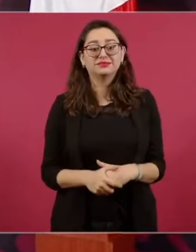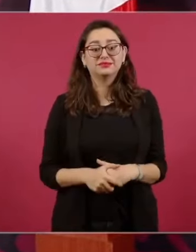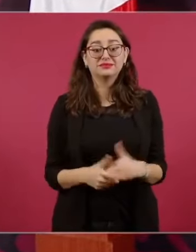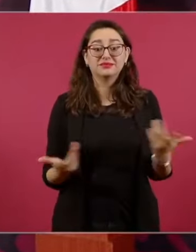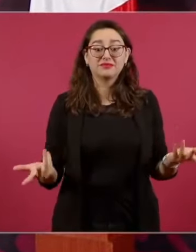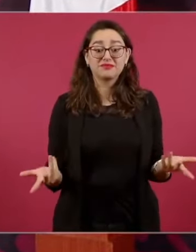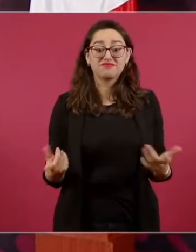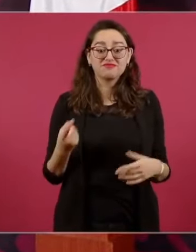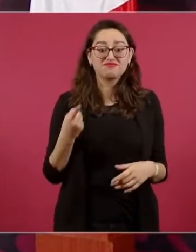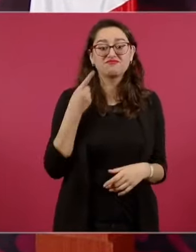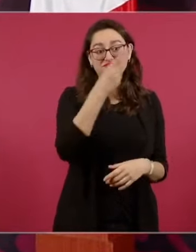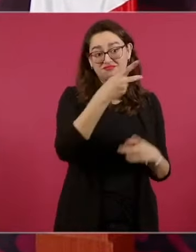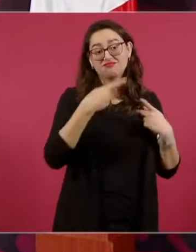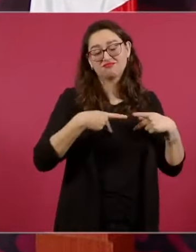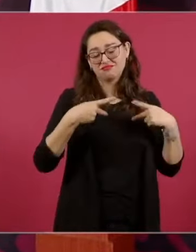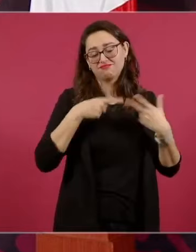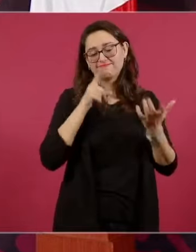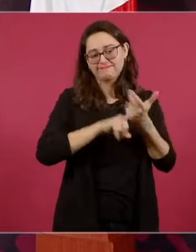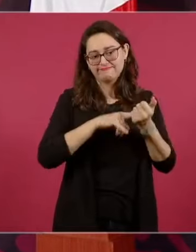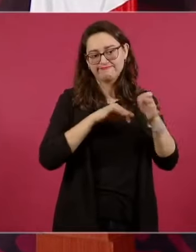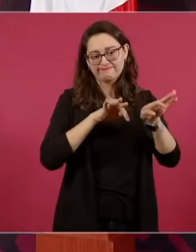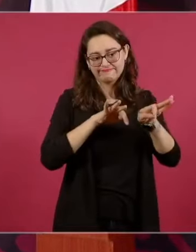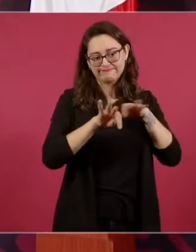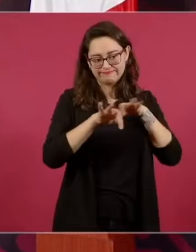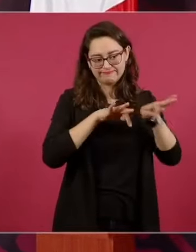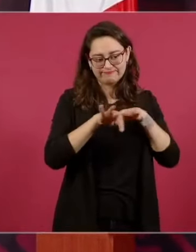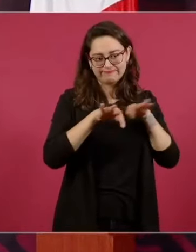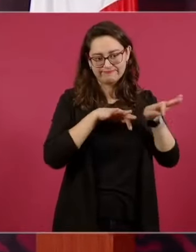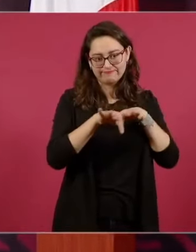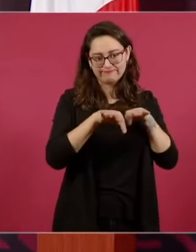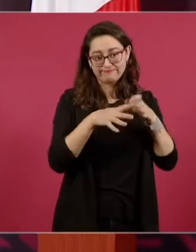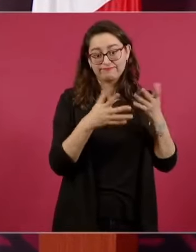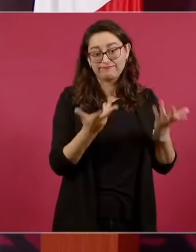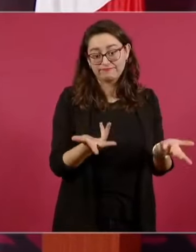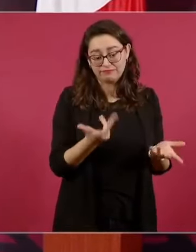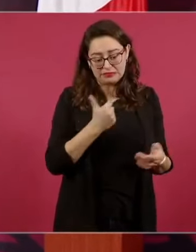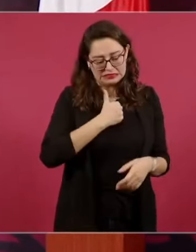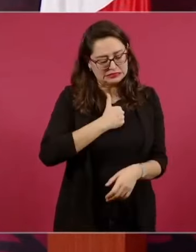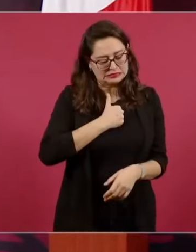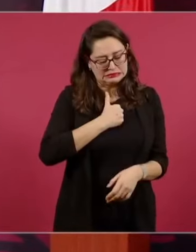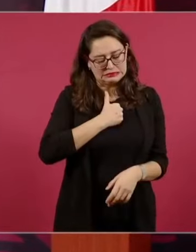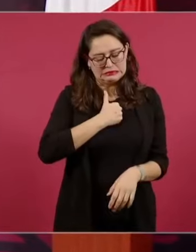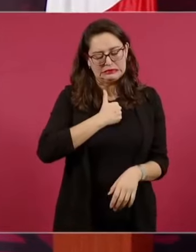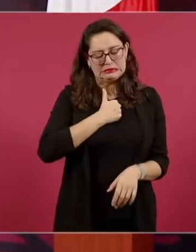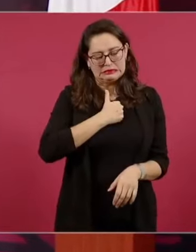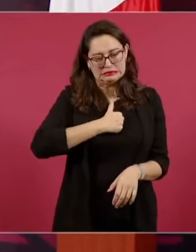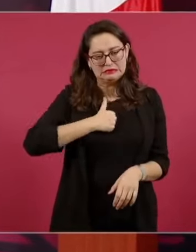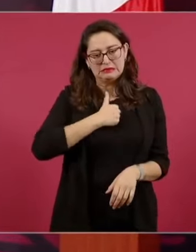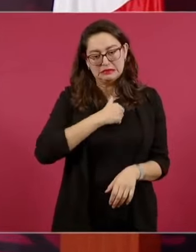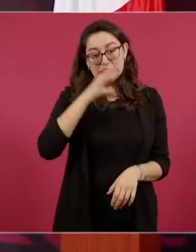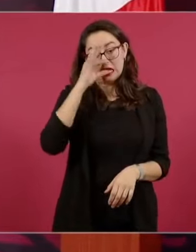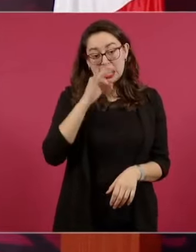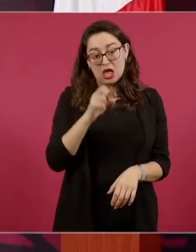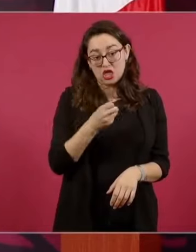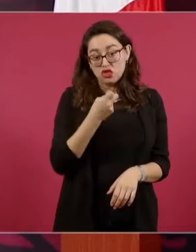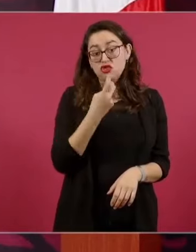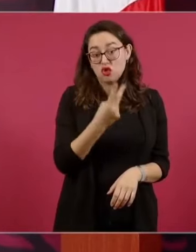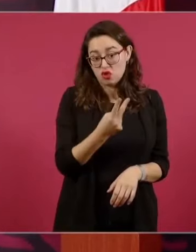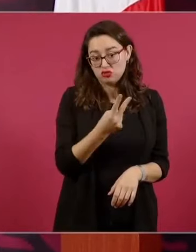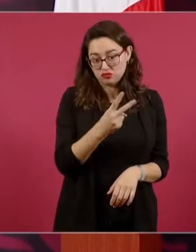afortunadamente, digo, desafortunadamente pierden la vida dos,